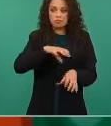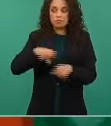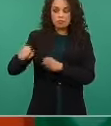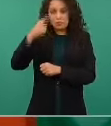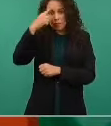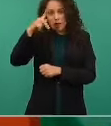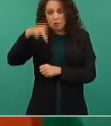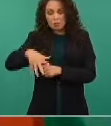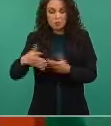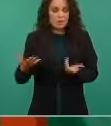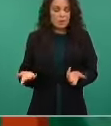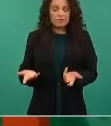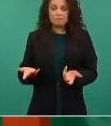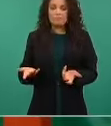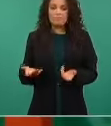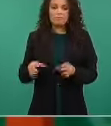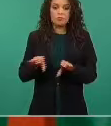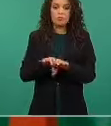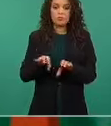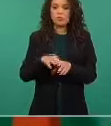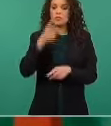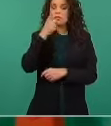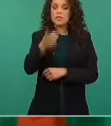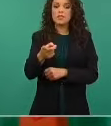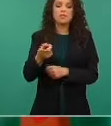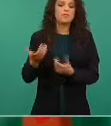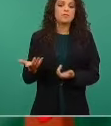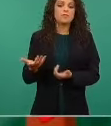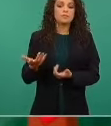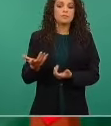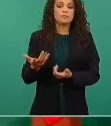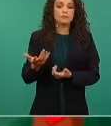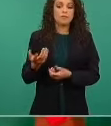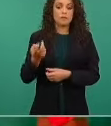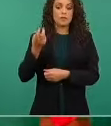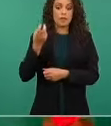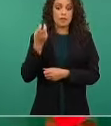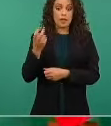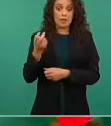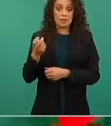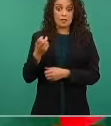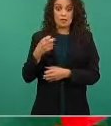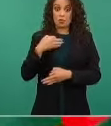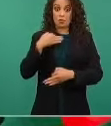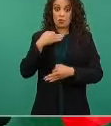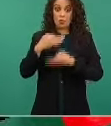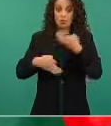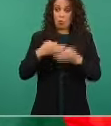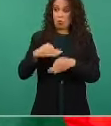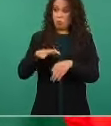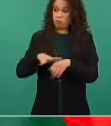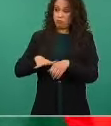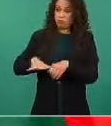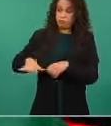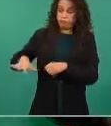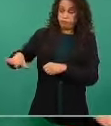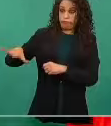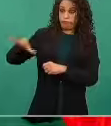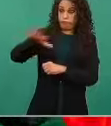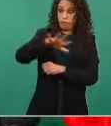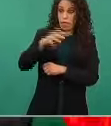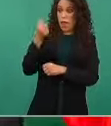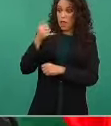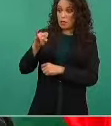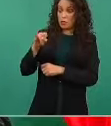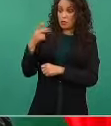es la generalidad de lo que sucede en las